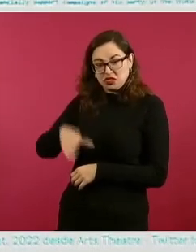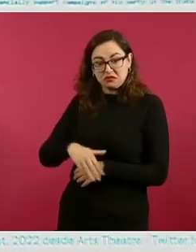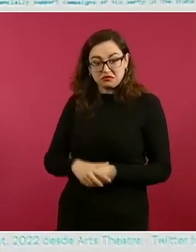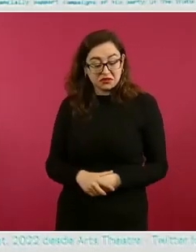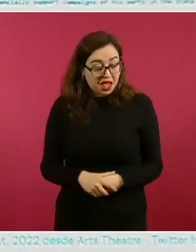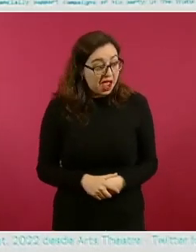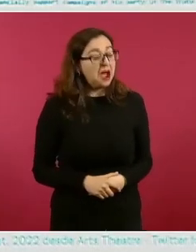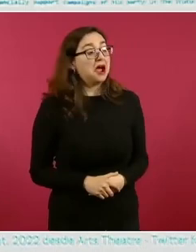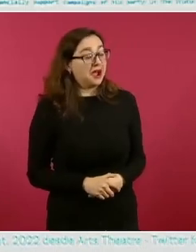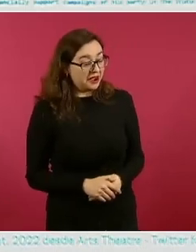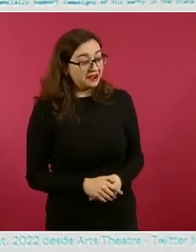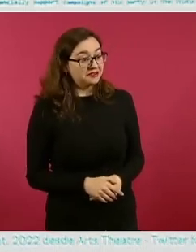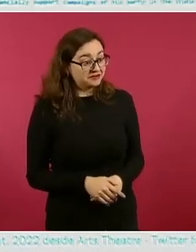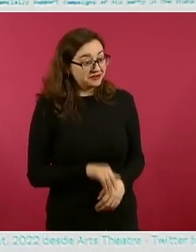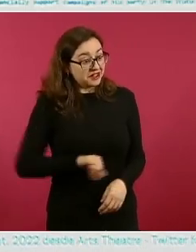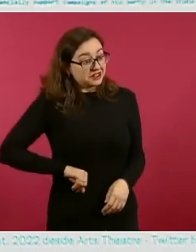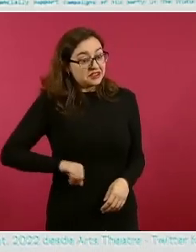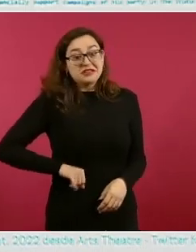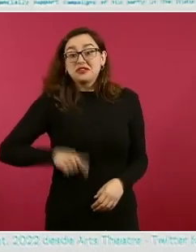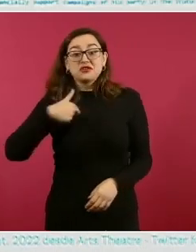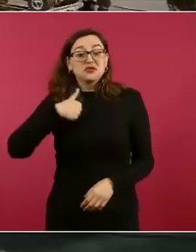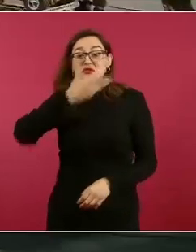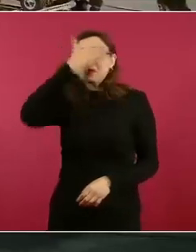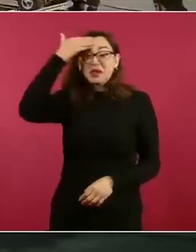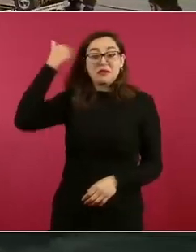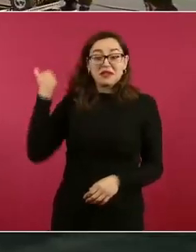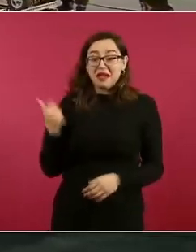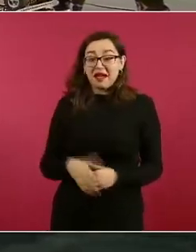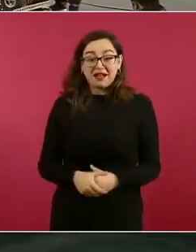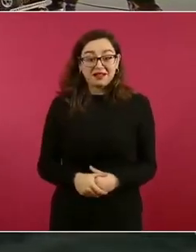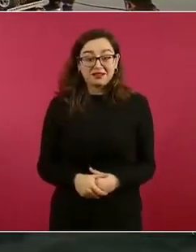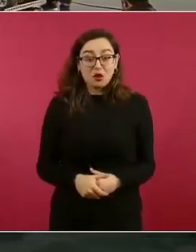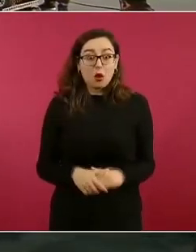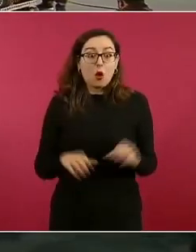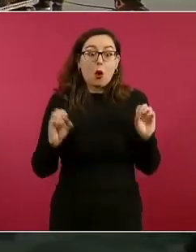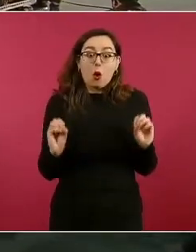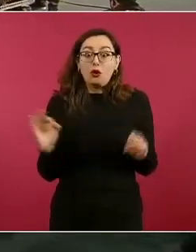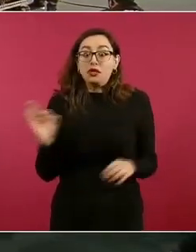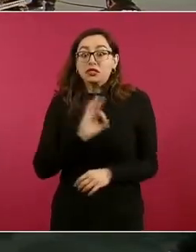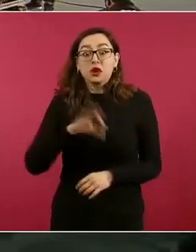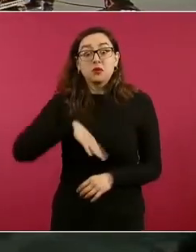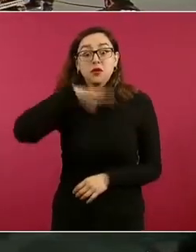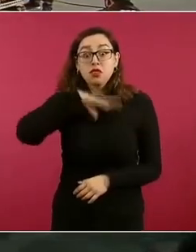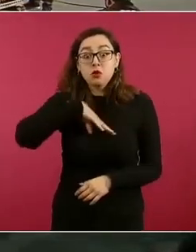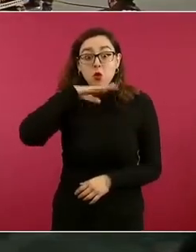no me había dado cuenta.